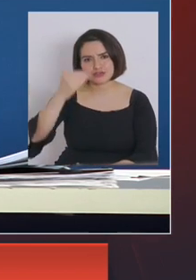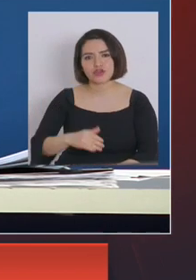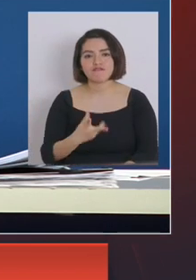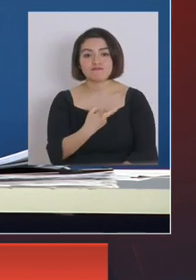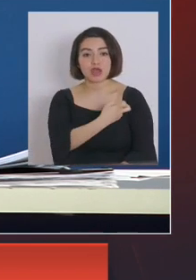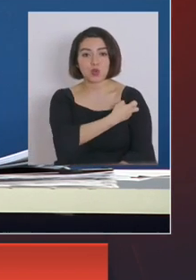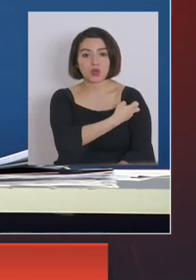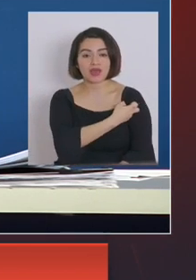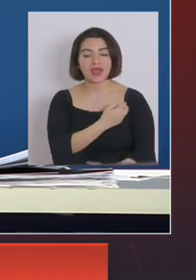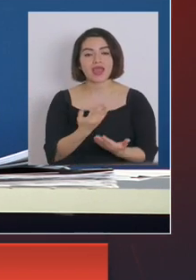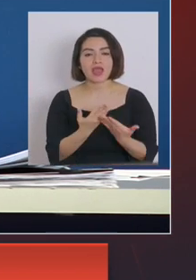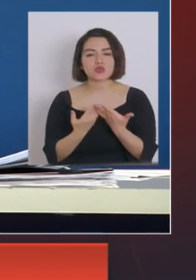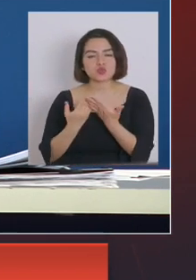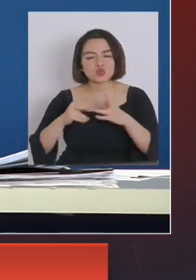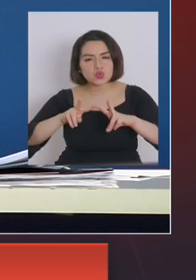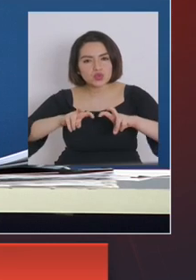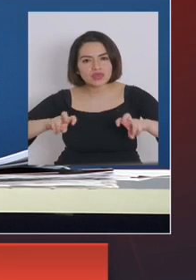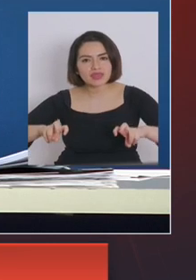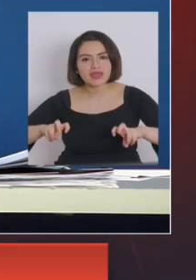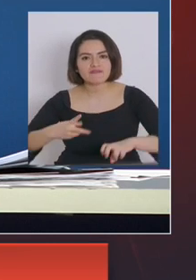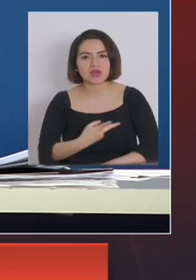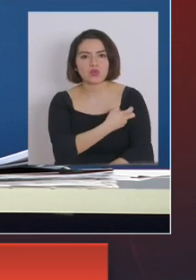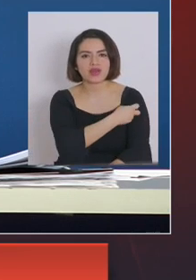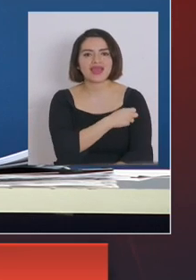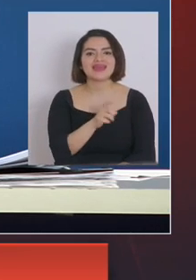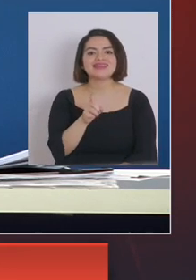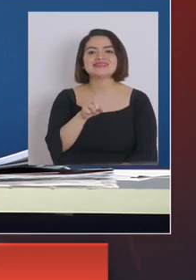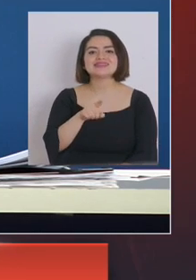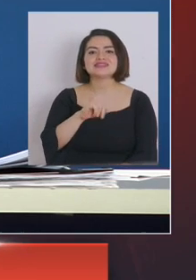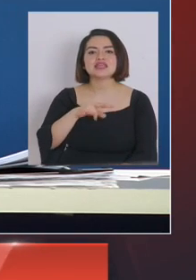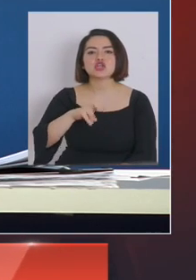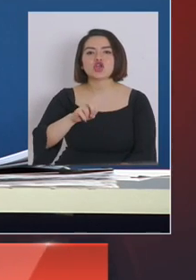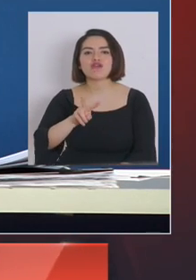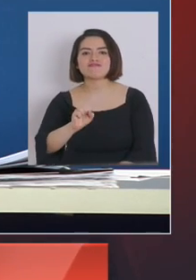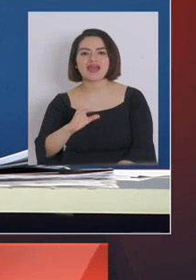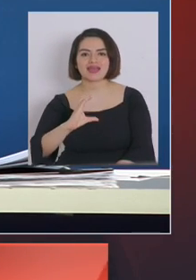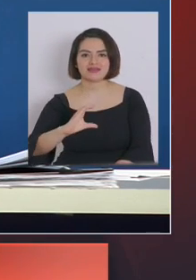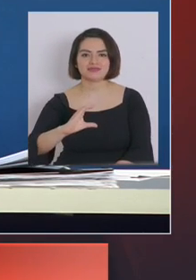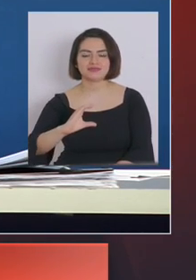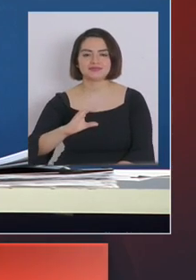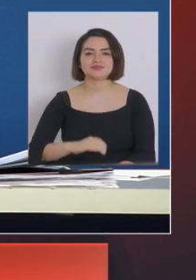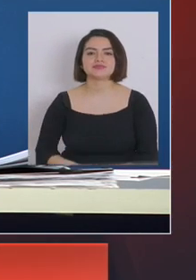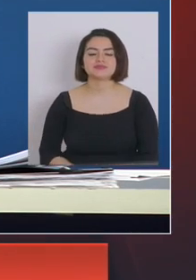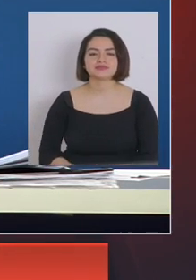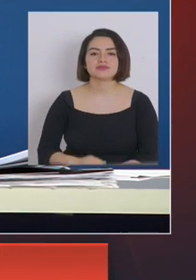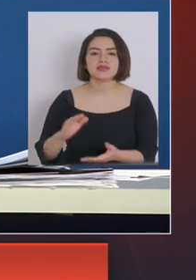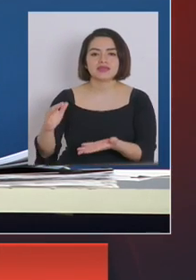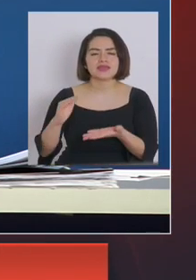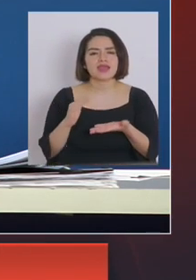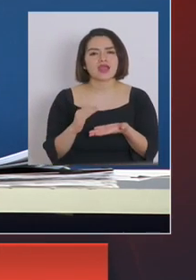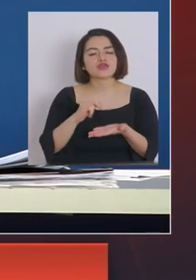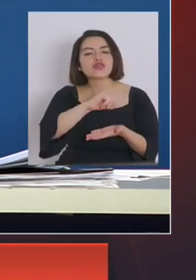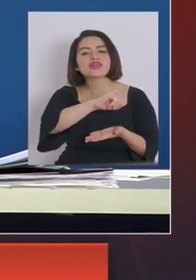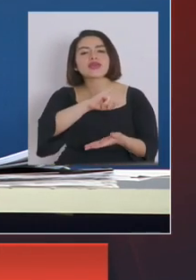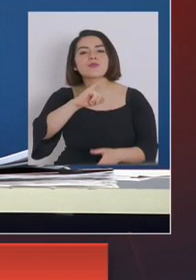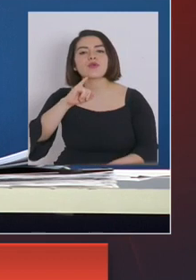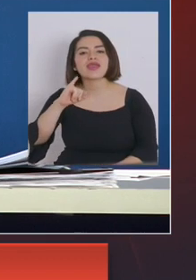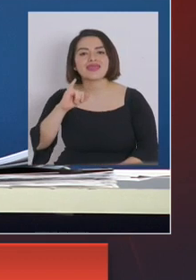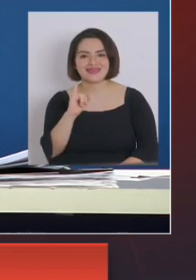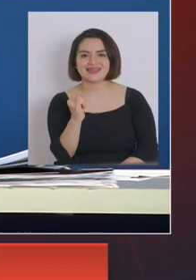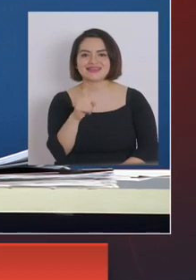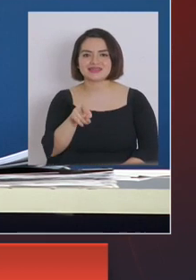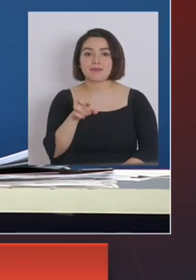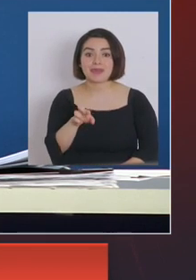vacunas estudien los antecedentes de la vacuna Sinovac que estaría llegando después obviamente de que el